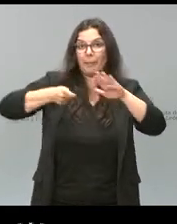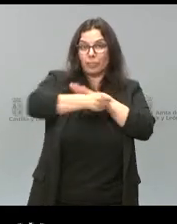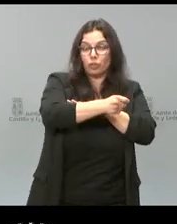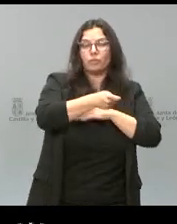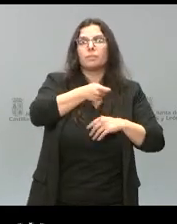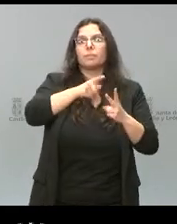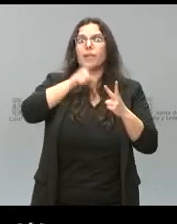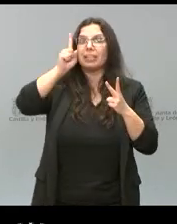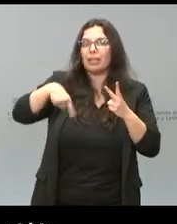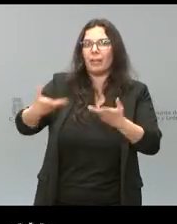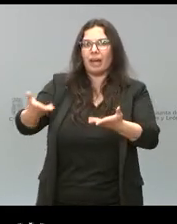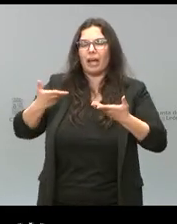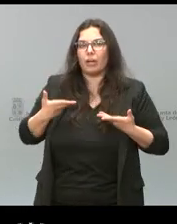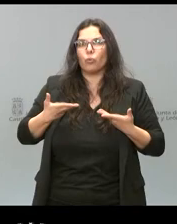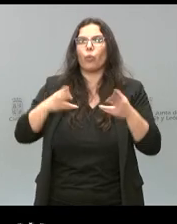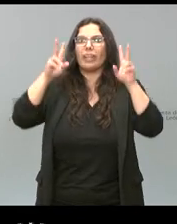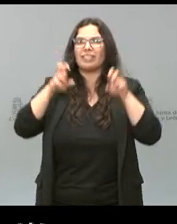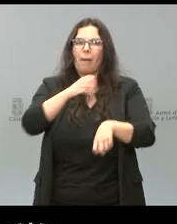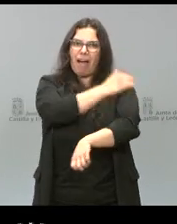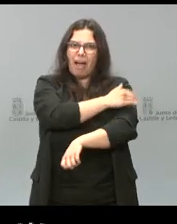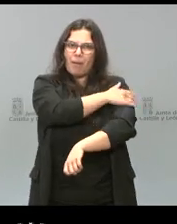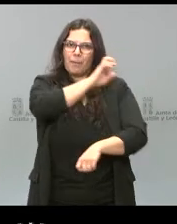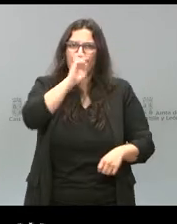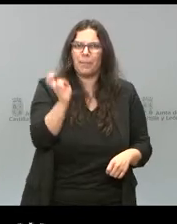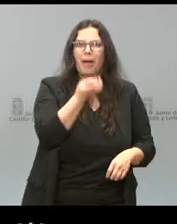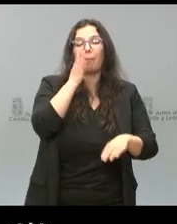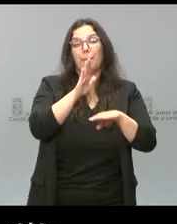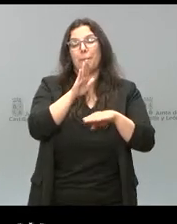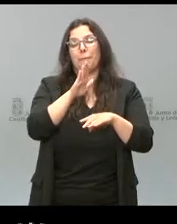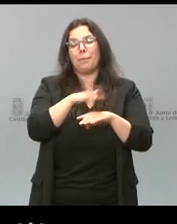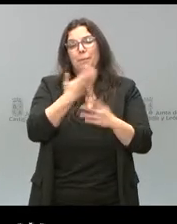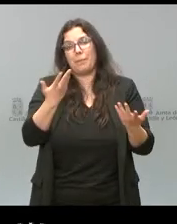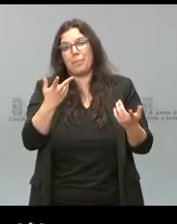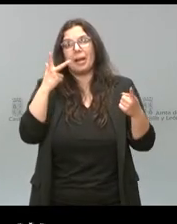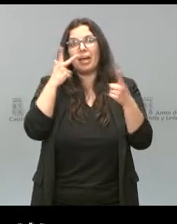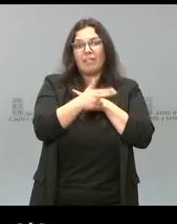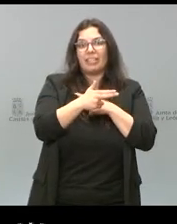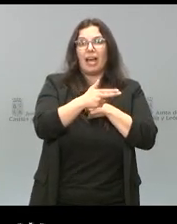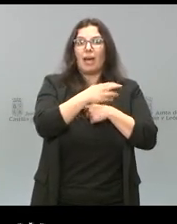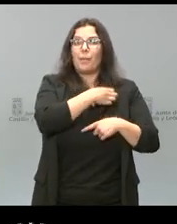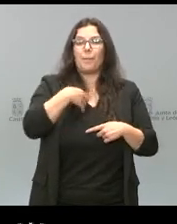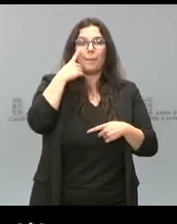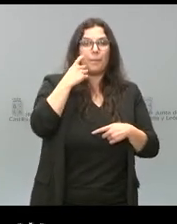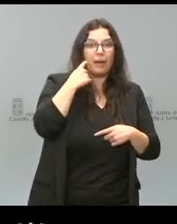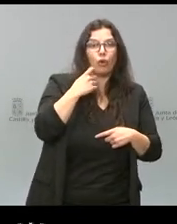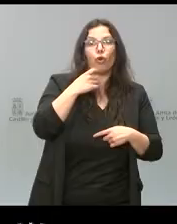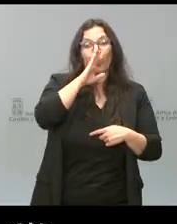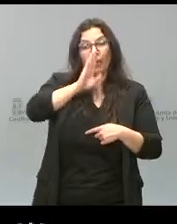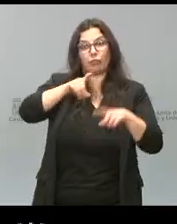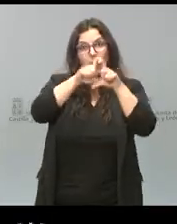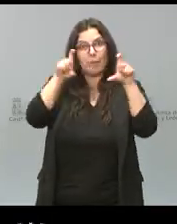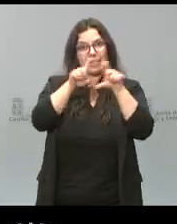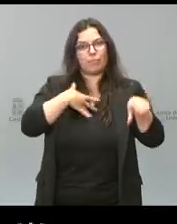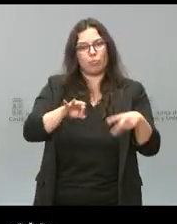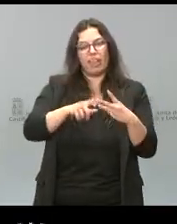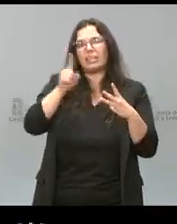nos ha ayudado en todo el tema relacionado con los avales para no tener que hacerlo ante los bancos, la propia empresa y, además, con